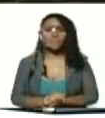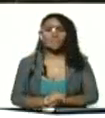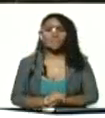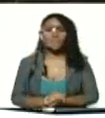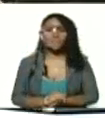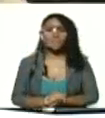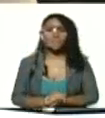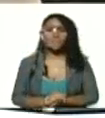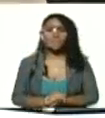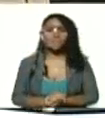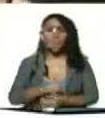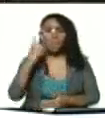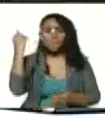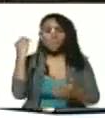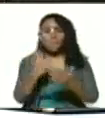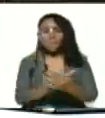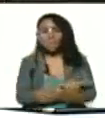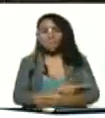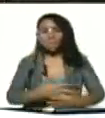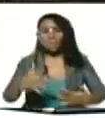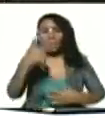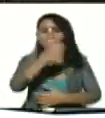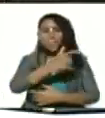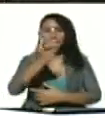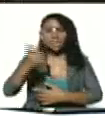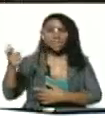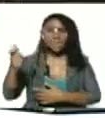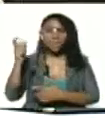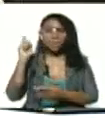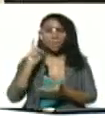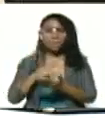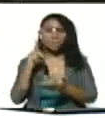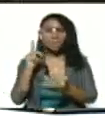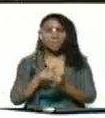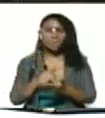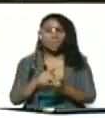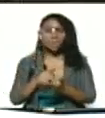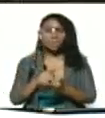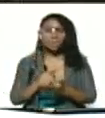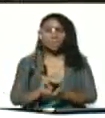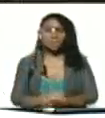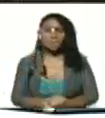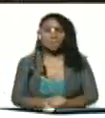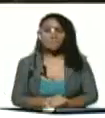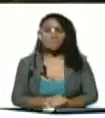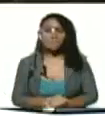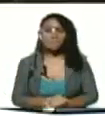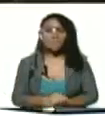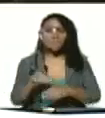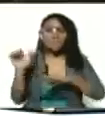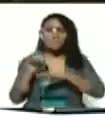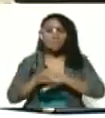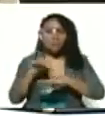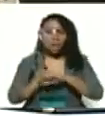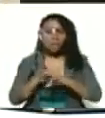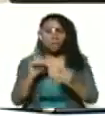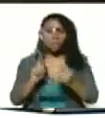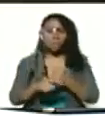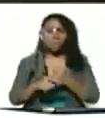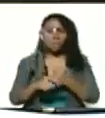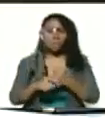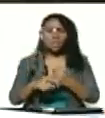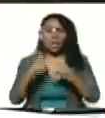miles de candidatos y candidatas el alfarero el zapatero el